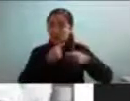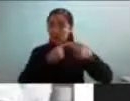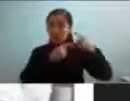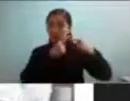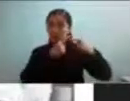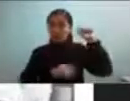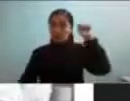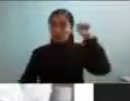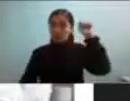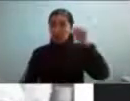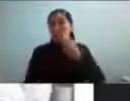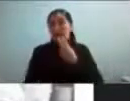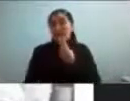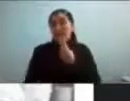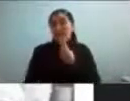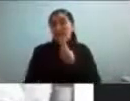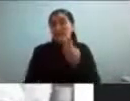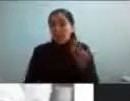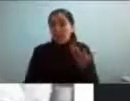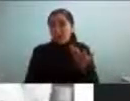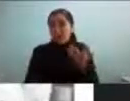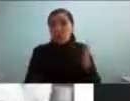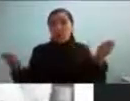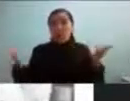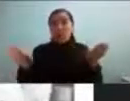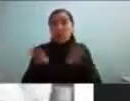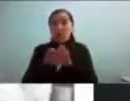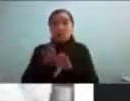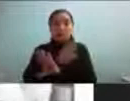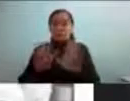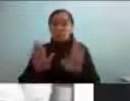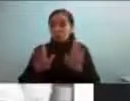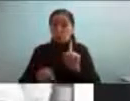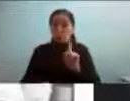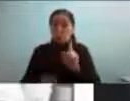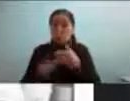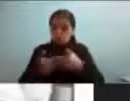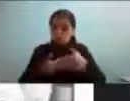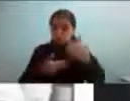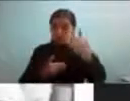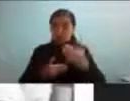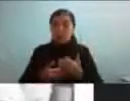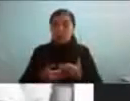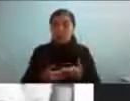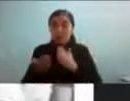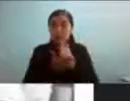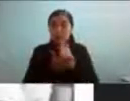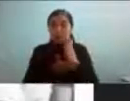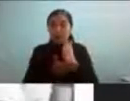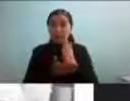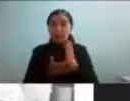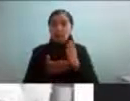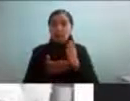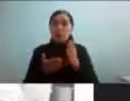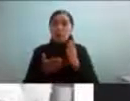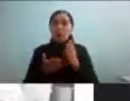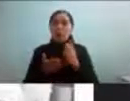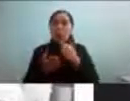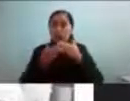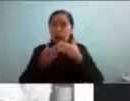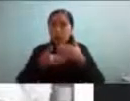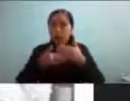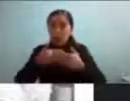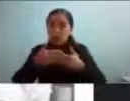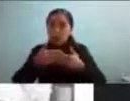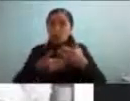está viva o sea que no es una historia cerrada y que la empezamos digamos o sea por ahí un poco más avanzada por eso